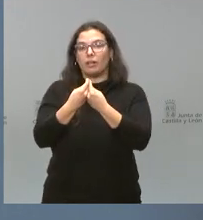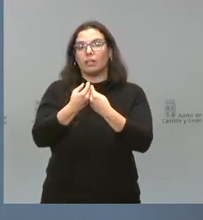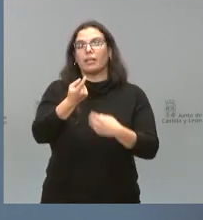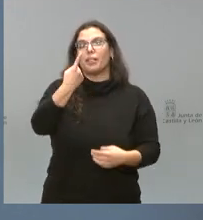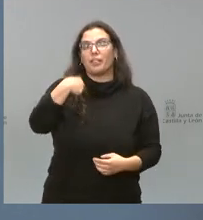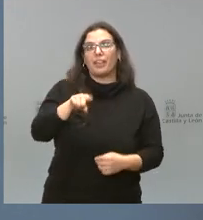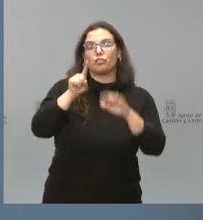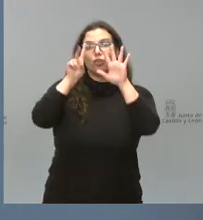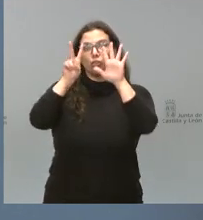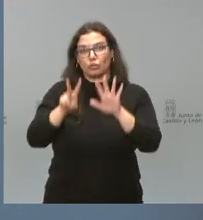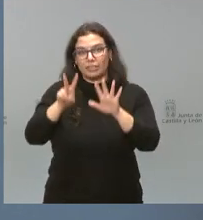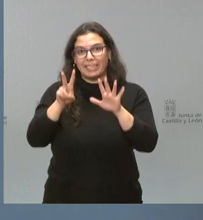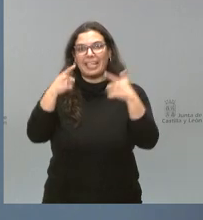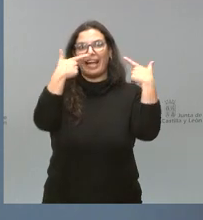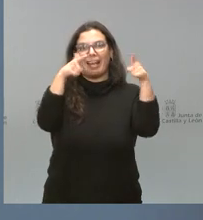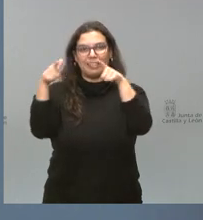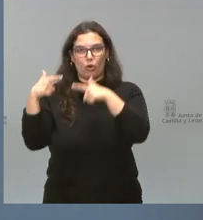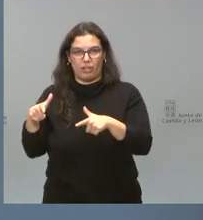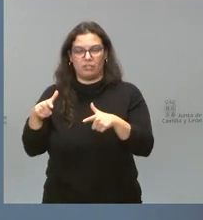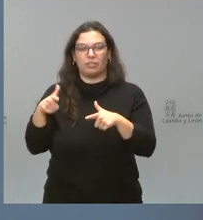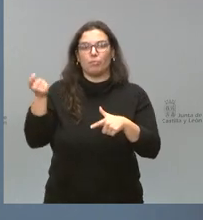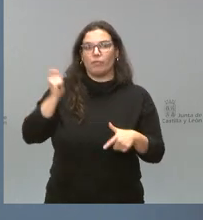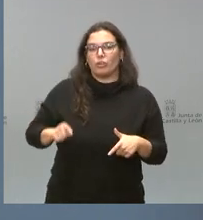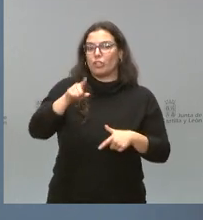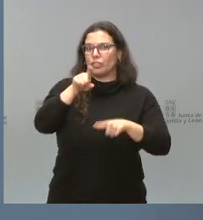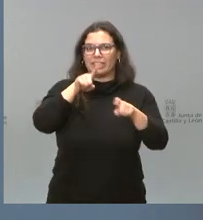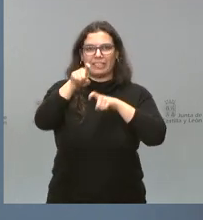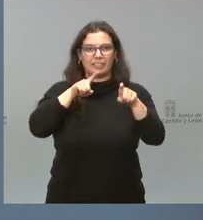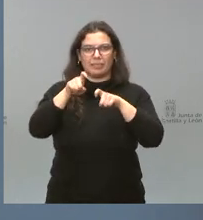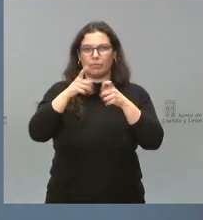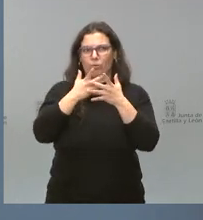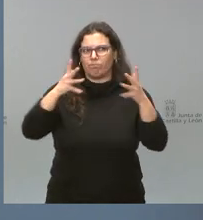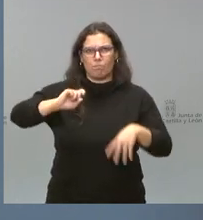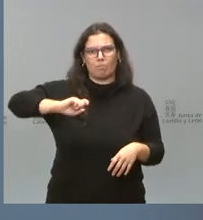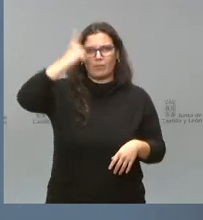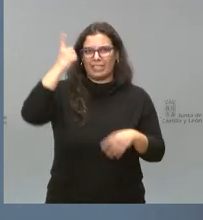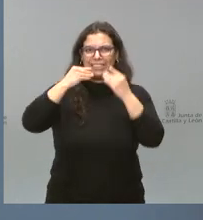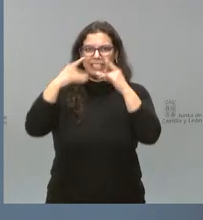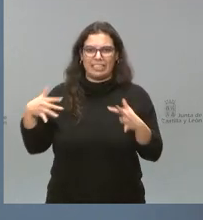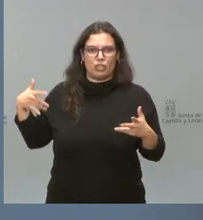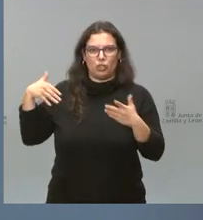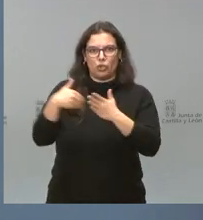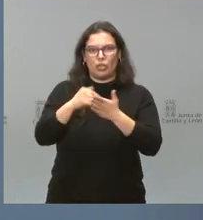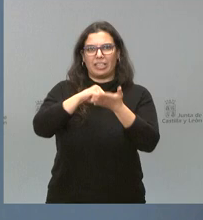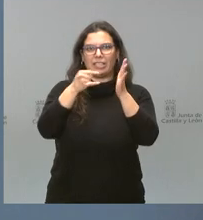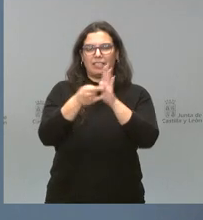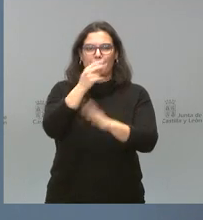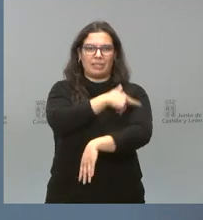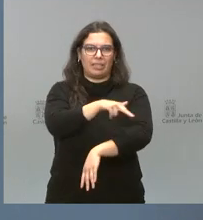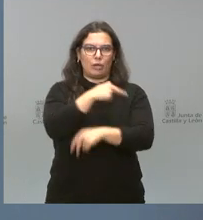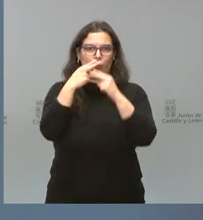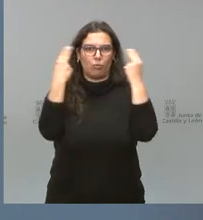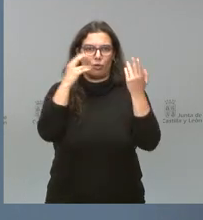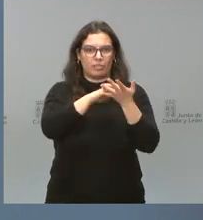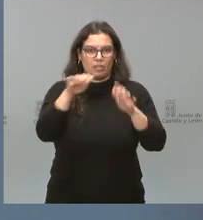107 categorías. Es el mayor proceso selectivo celebrado en la historia del sistema sanitario público de Castilla y León,